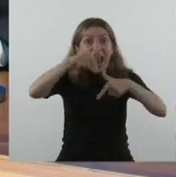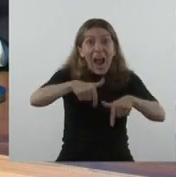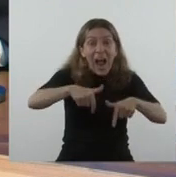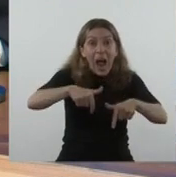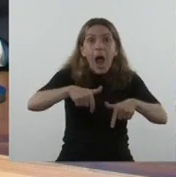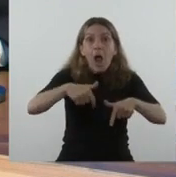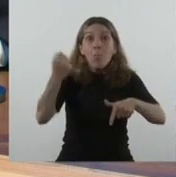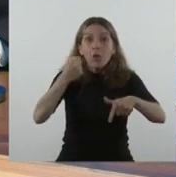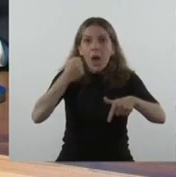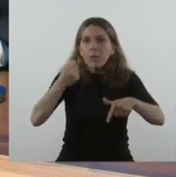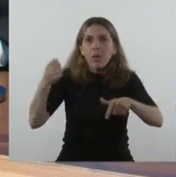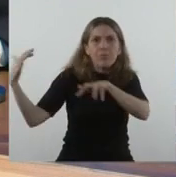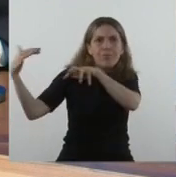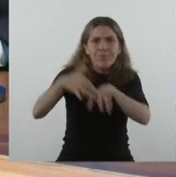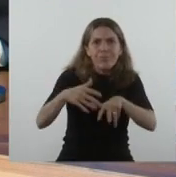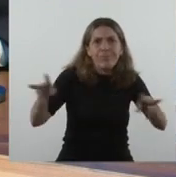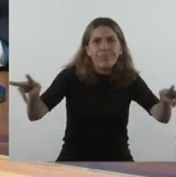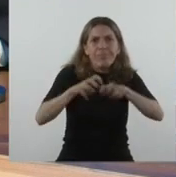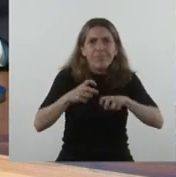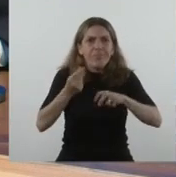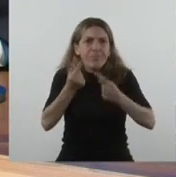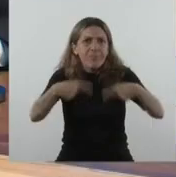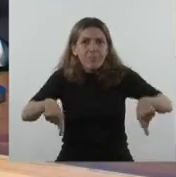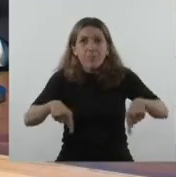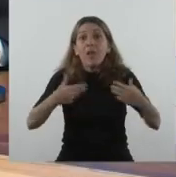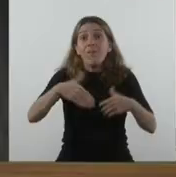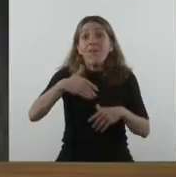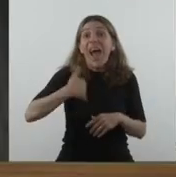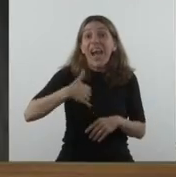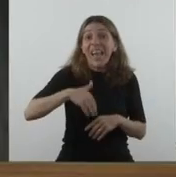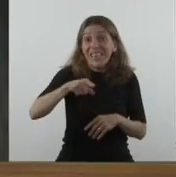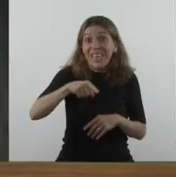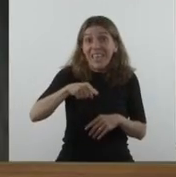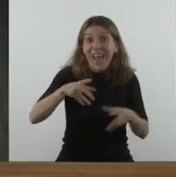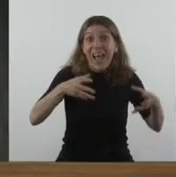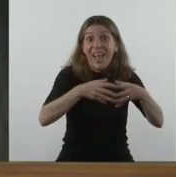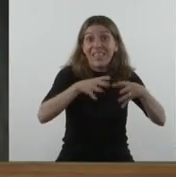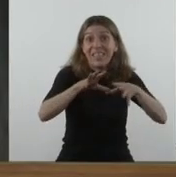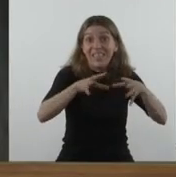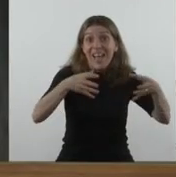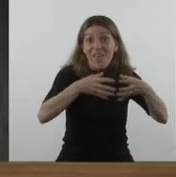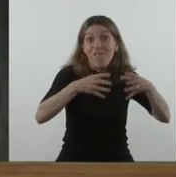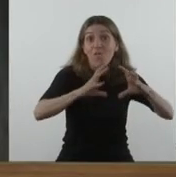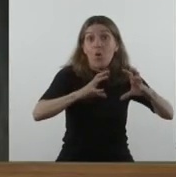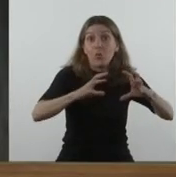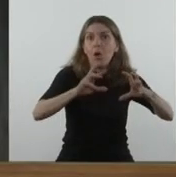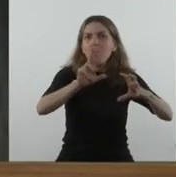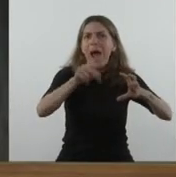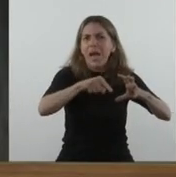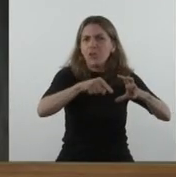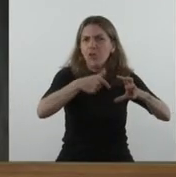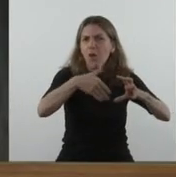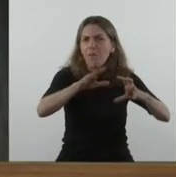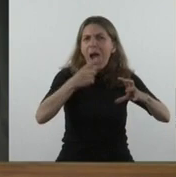y Argentina va a jugar a fin de mes en marzo, va a estar jugando